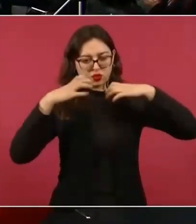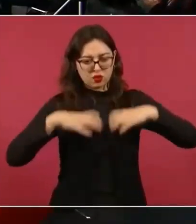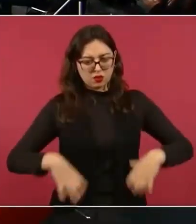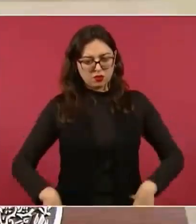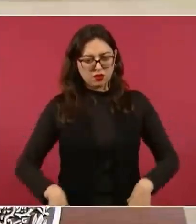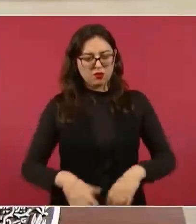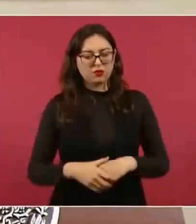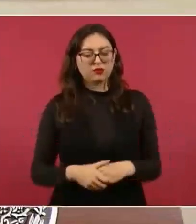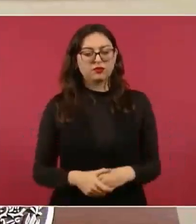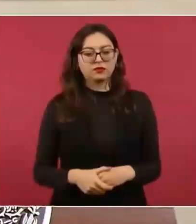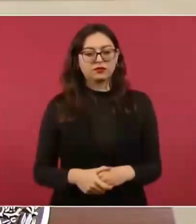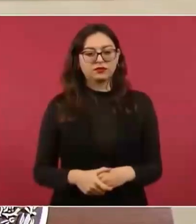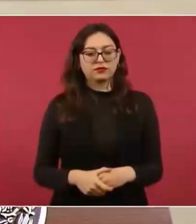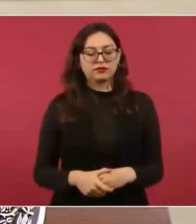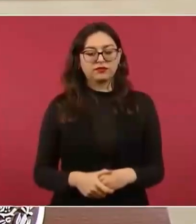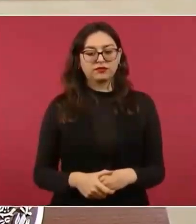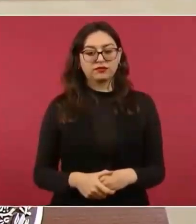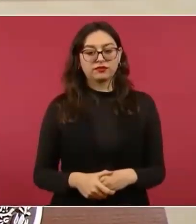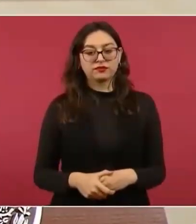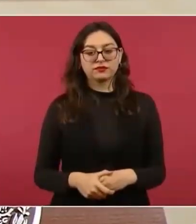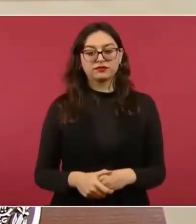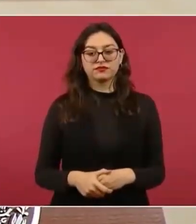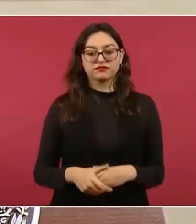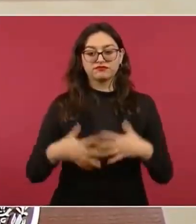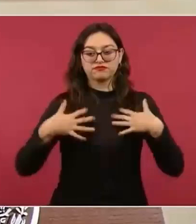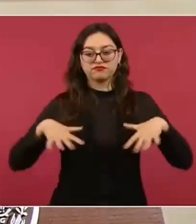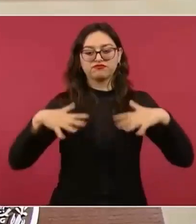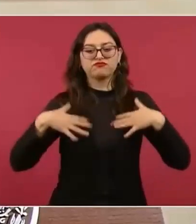Hillary Clinton.